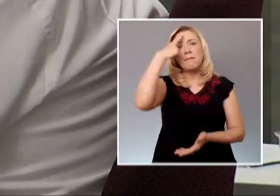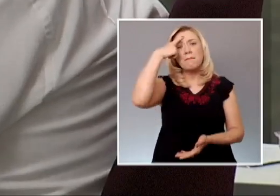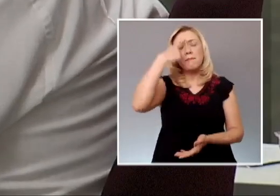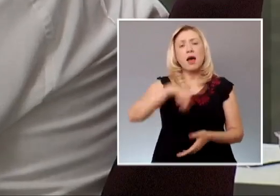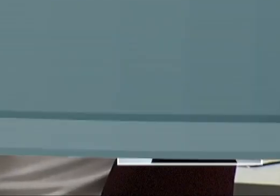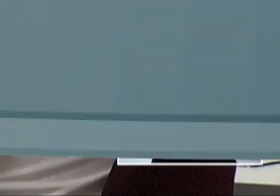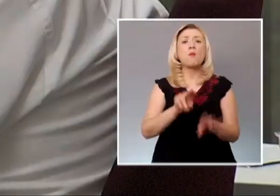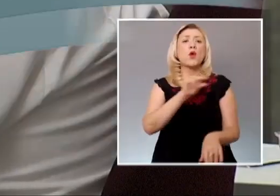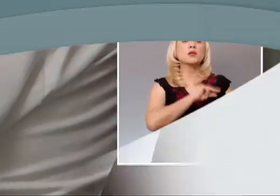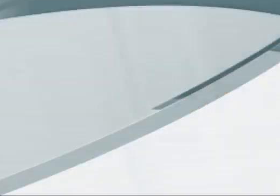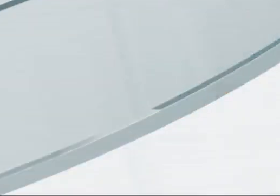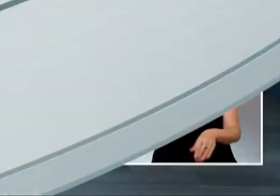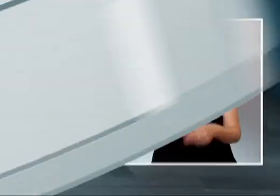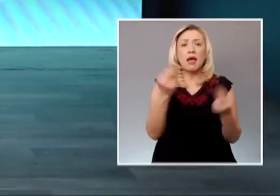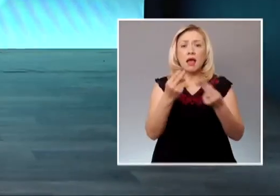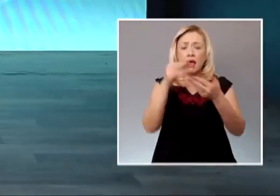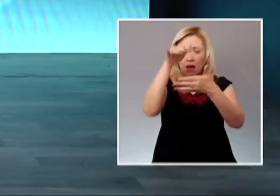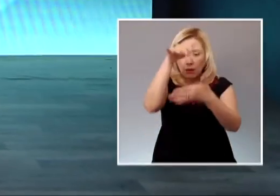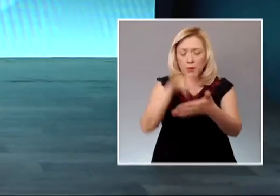ausencia.